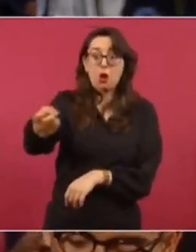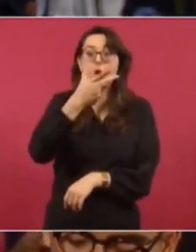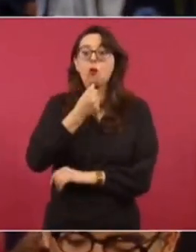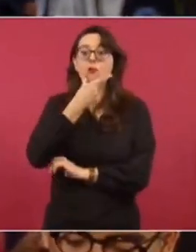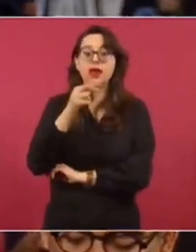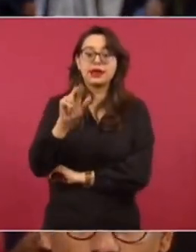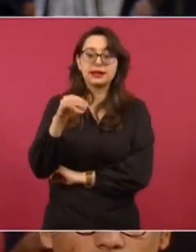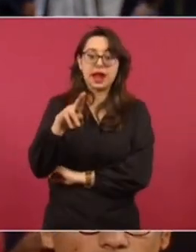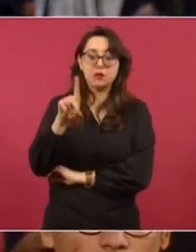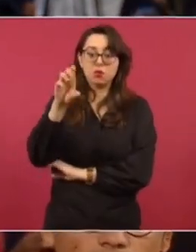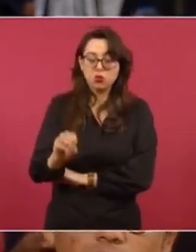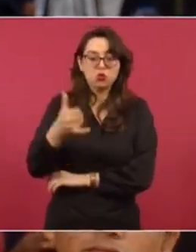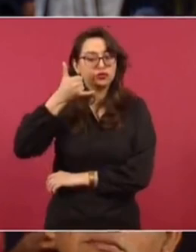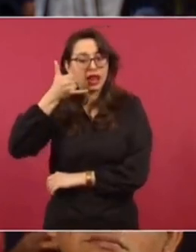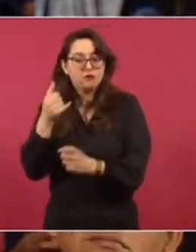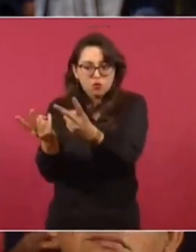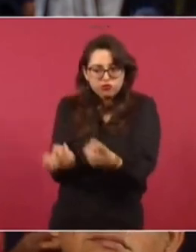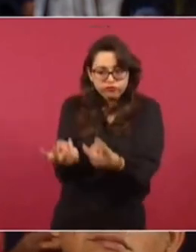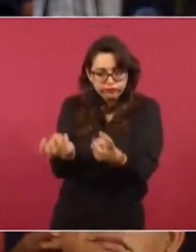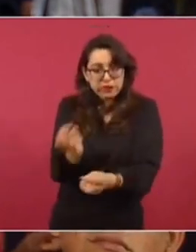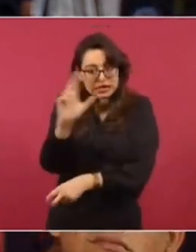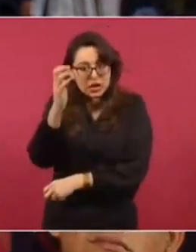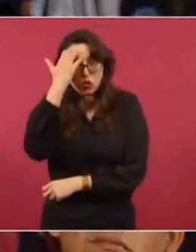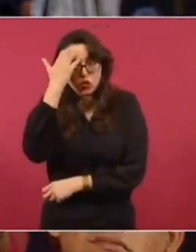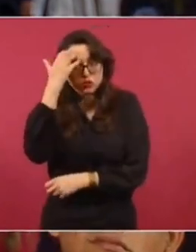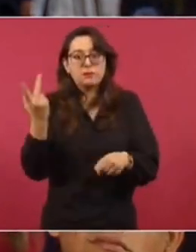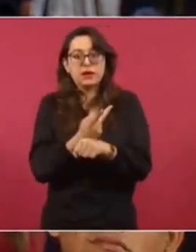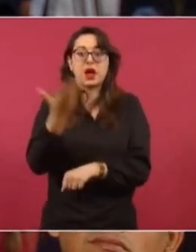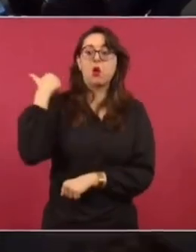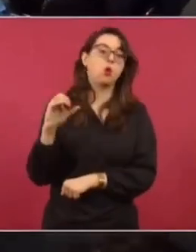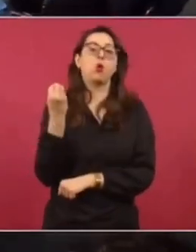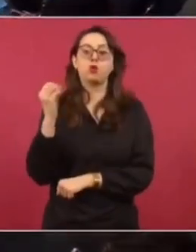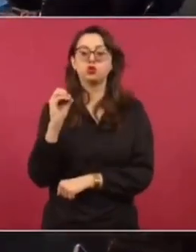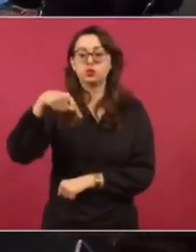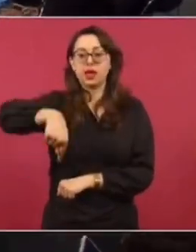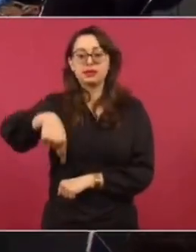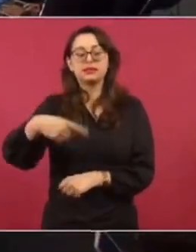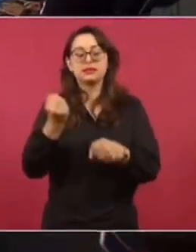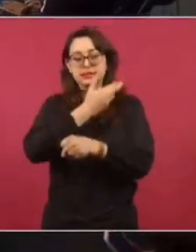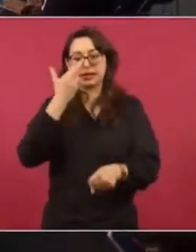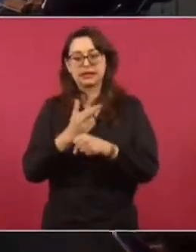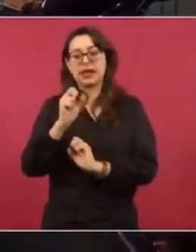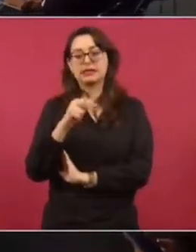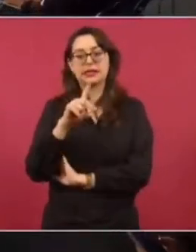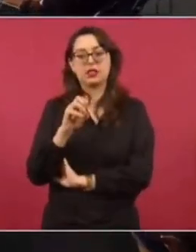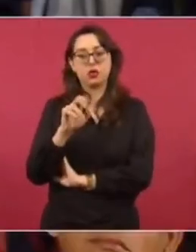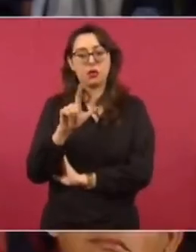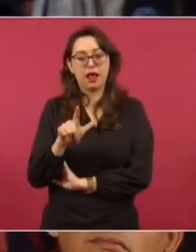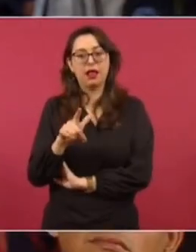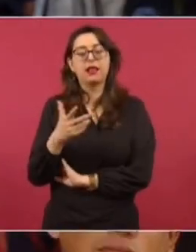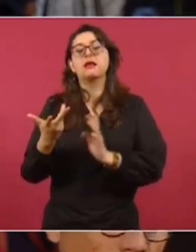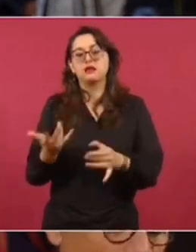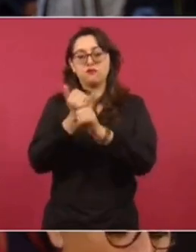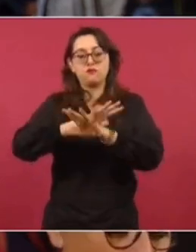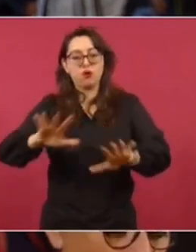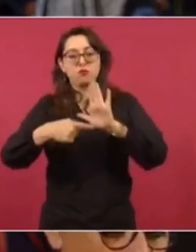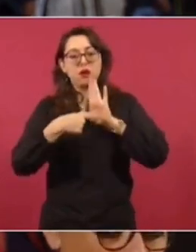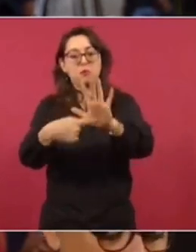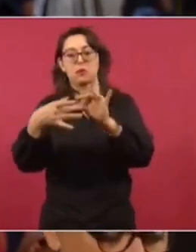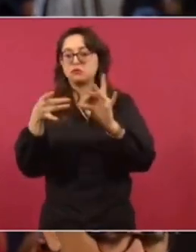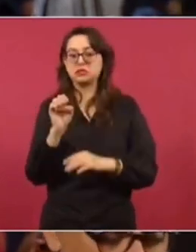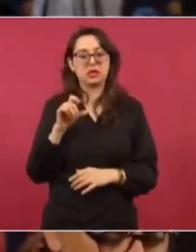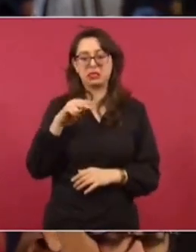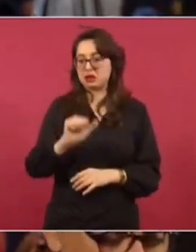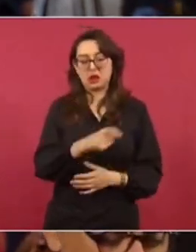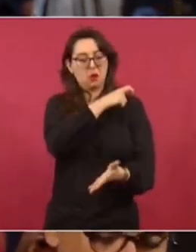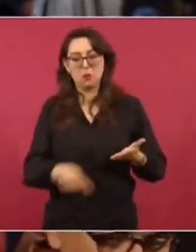activista Raimundo Ramos con Pegasus? ¿Y usted cómo explica que aquí en octubre pasado vino en este espacio el Secretario Sandoval a dar un informe en el que decía que la